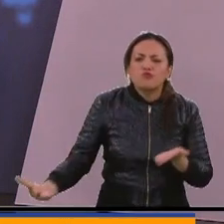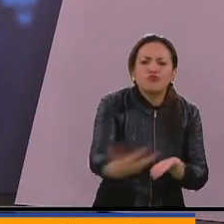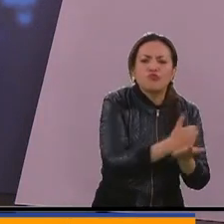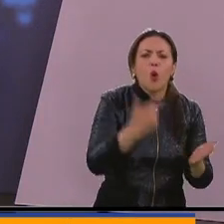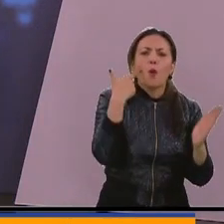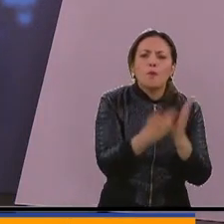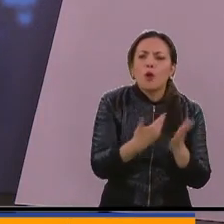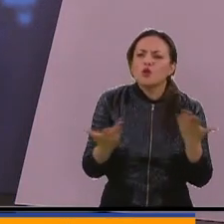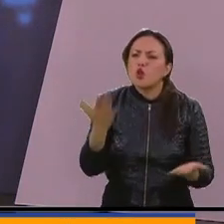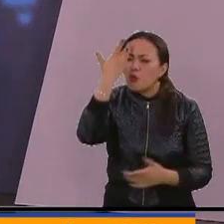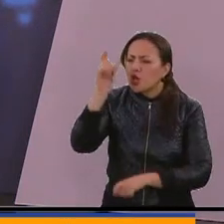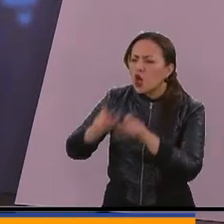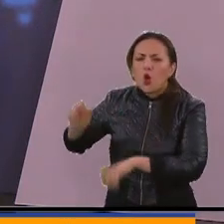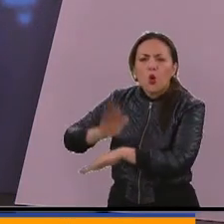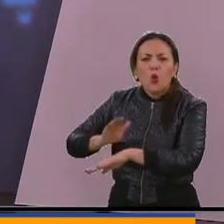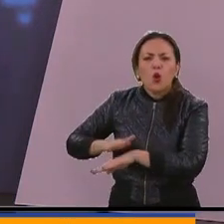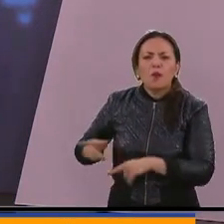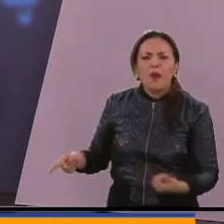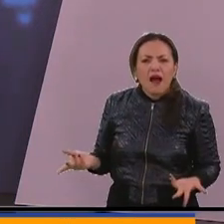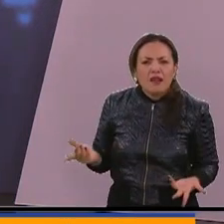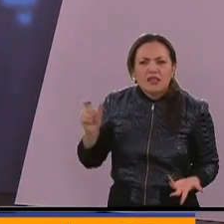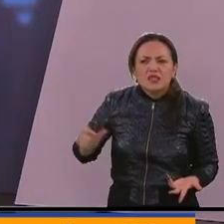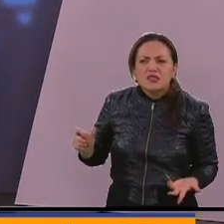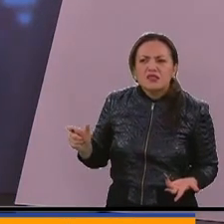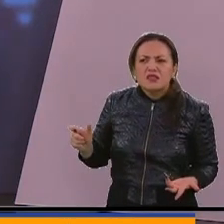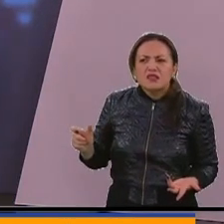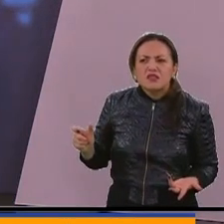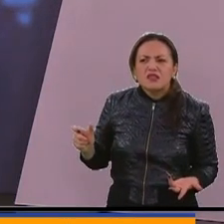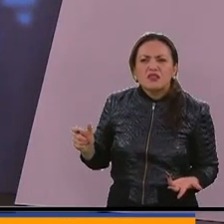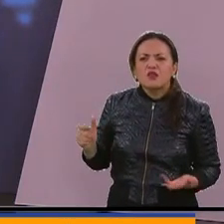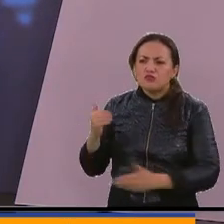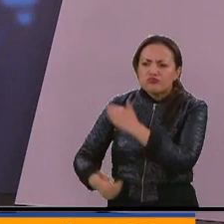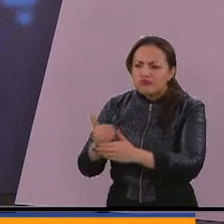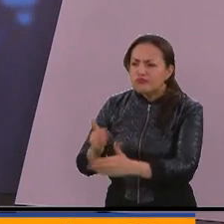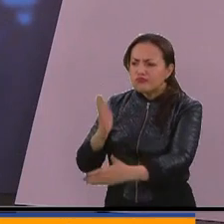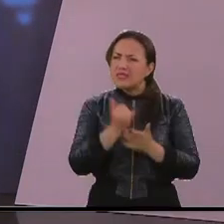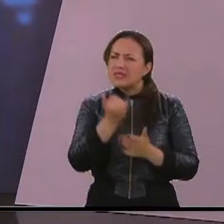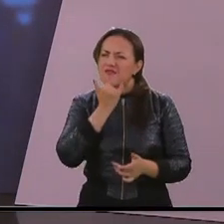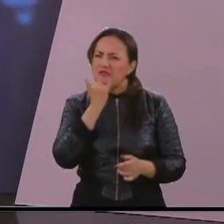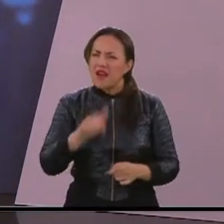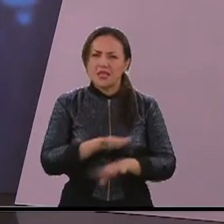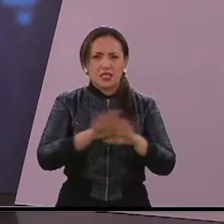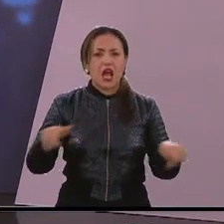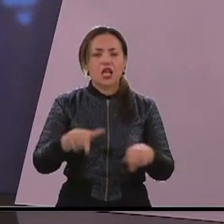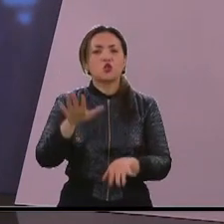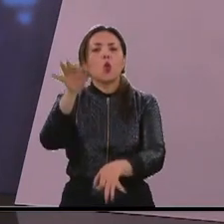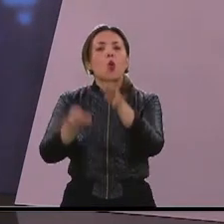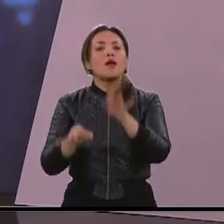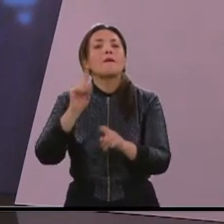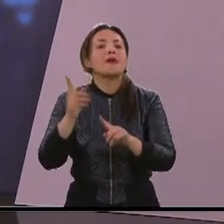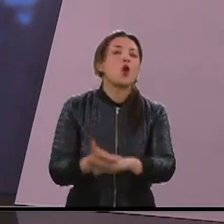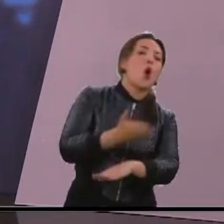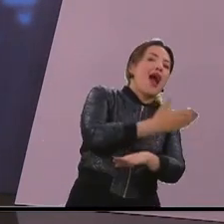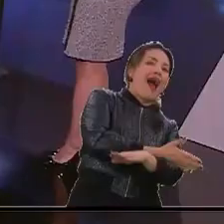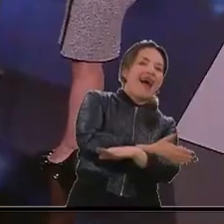y estos culpables no son procesados y en instancia judicial, pero antes,